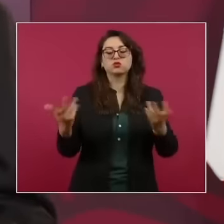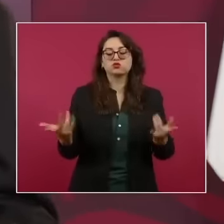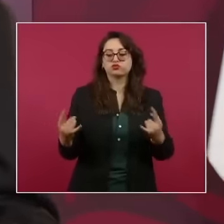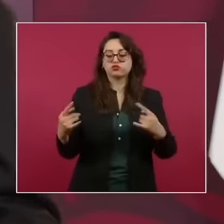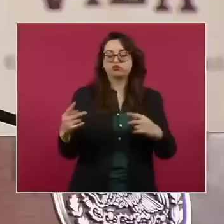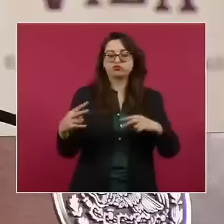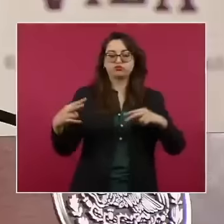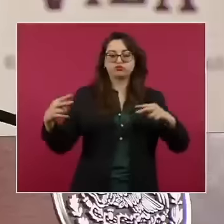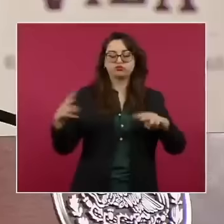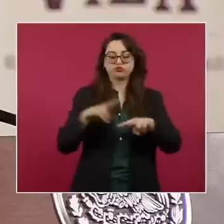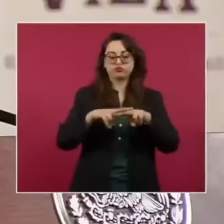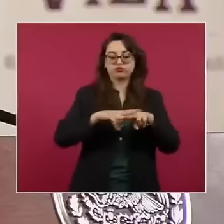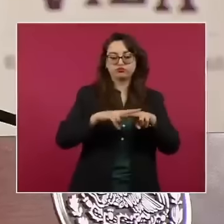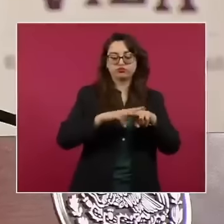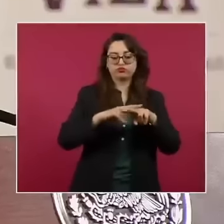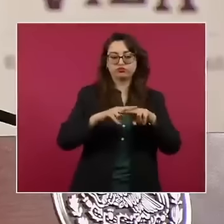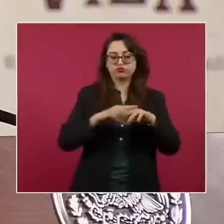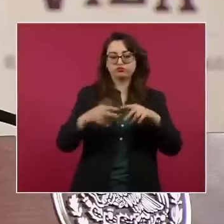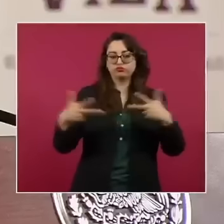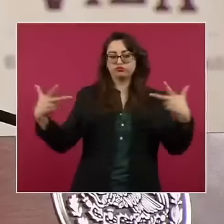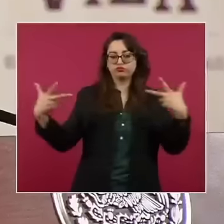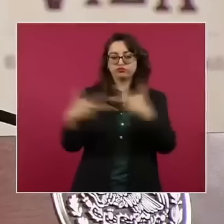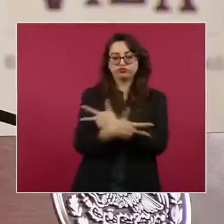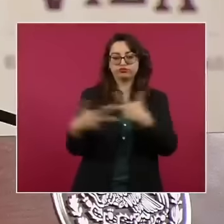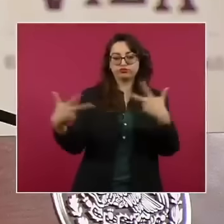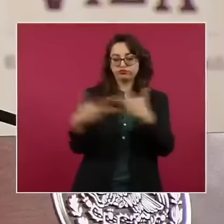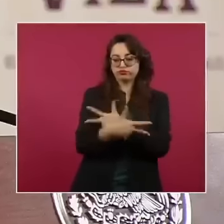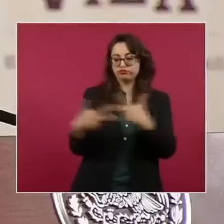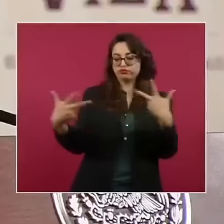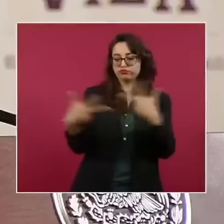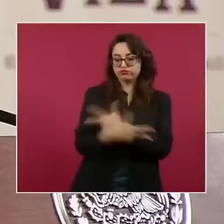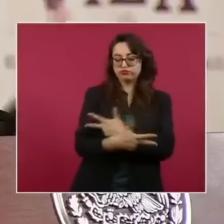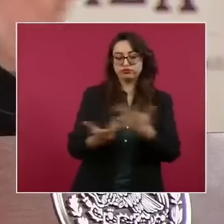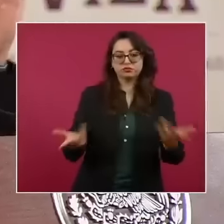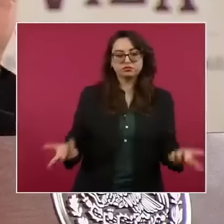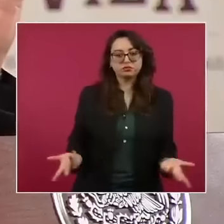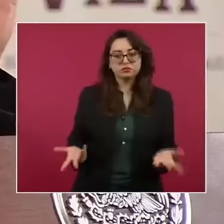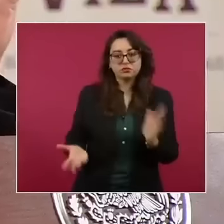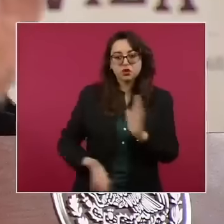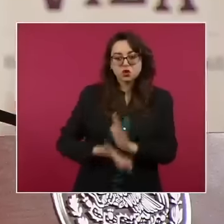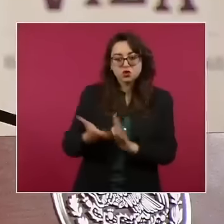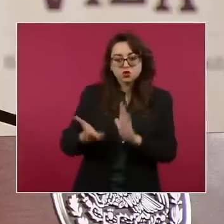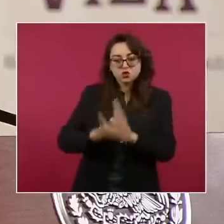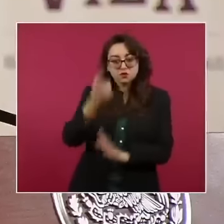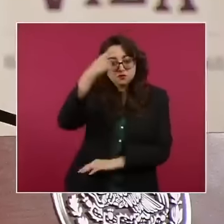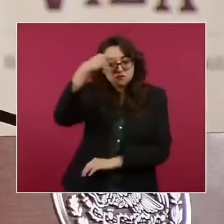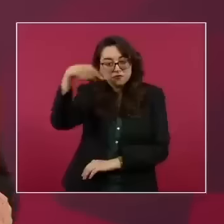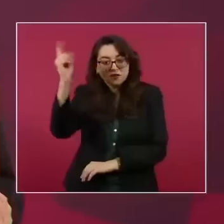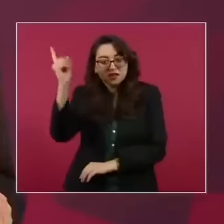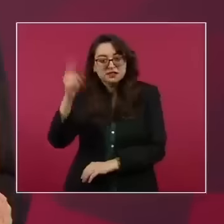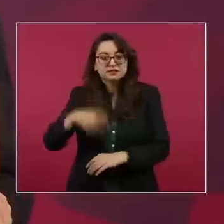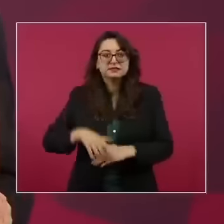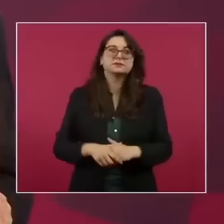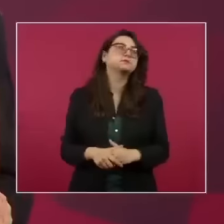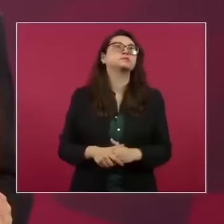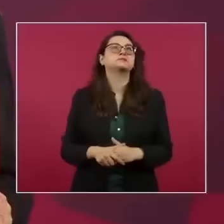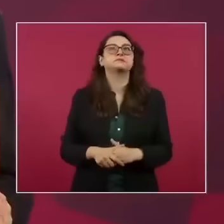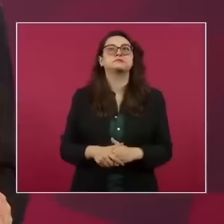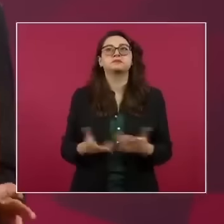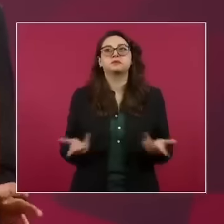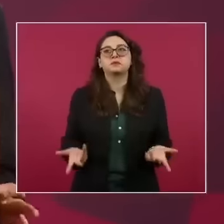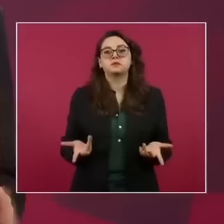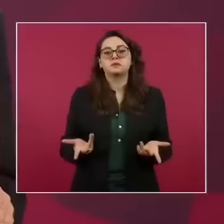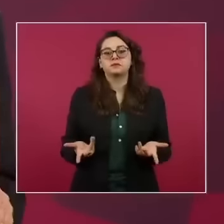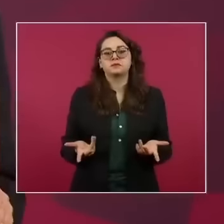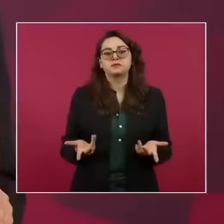pues es como ir de aquí a